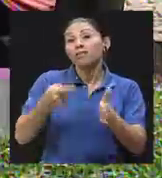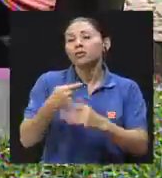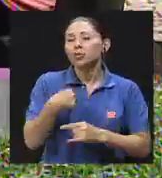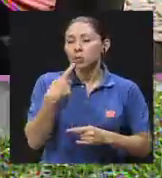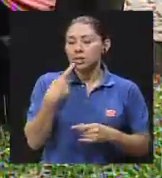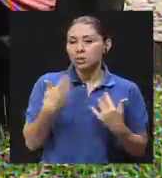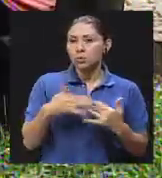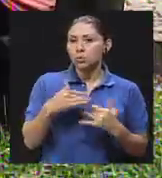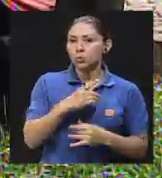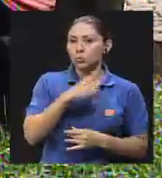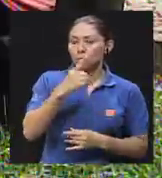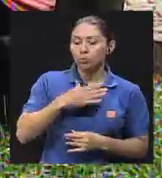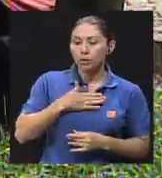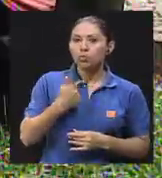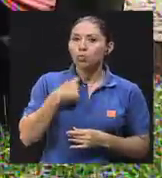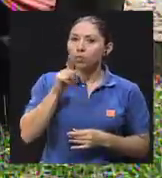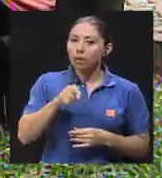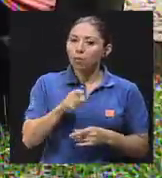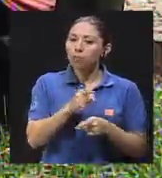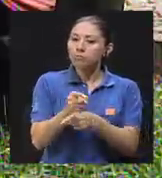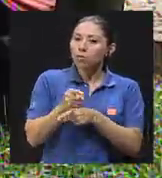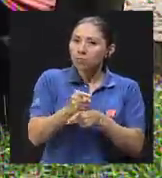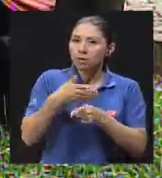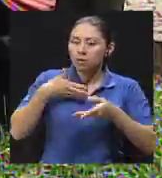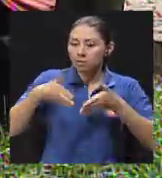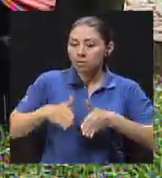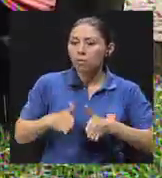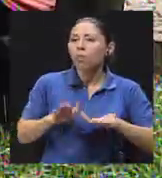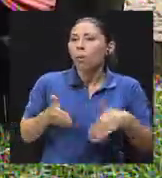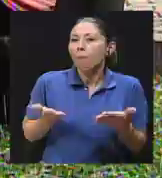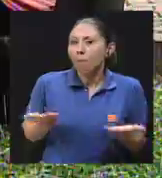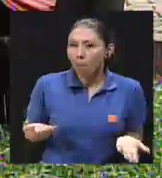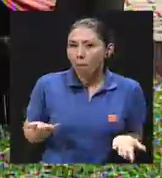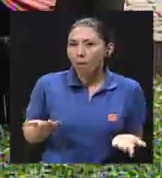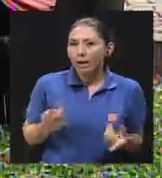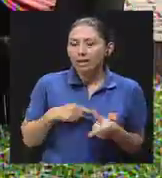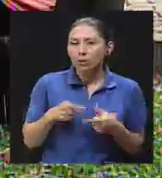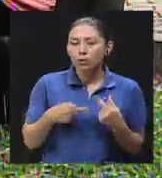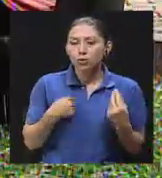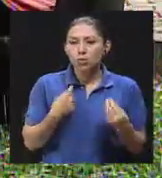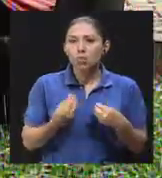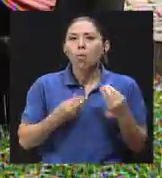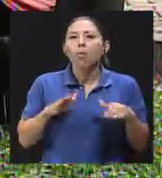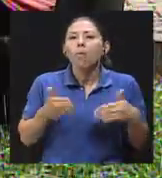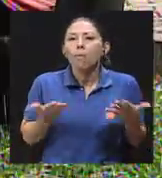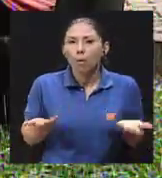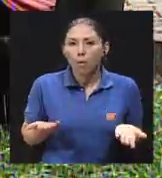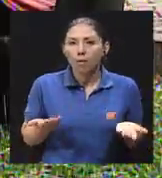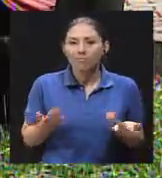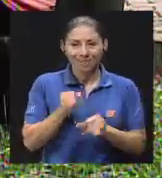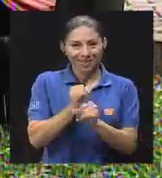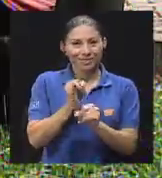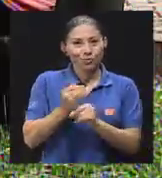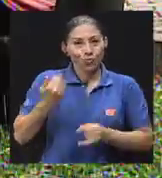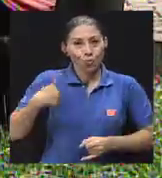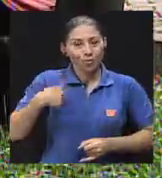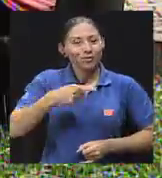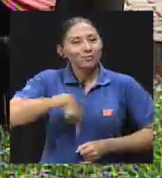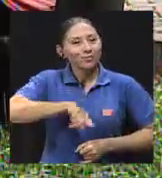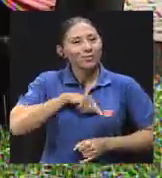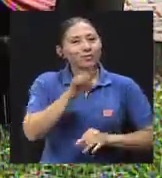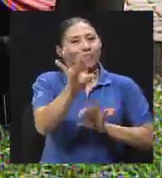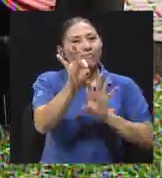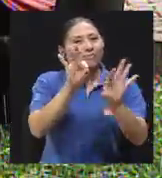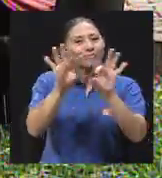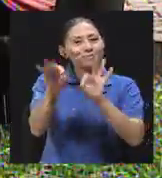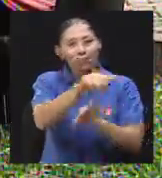este hijo, ¿cómo lo voy a corregir? Entonces, tengo las opciones muy limitadas. Por eso es que en el instituto los invitamos a que vayan